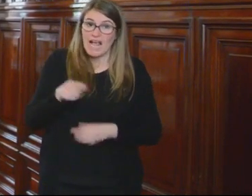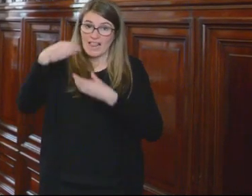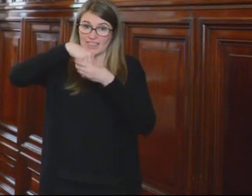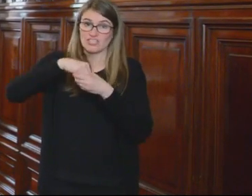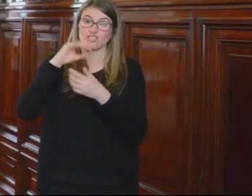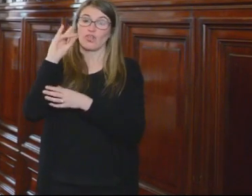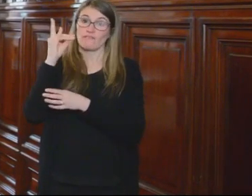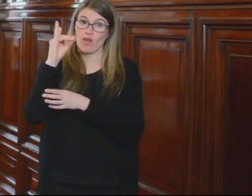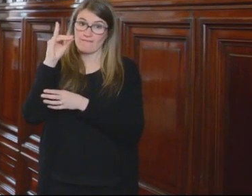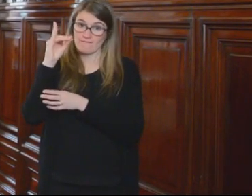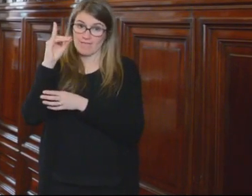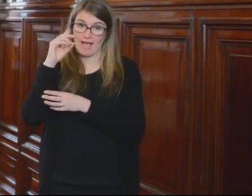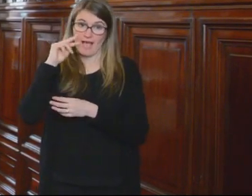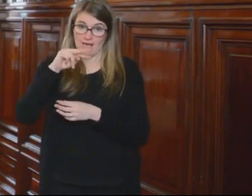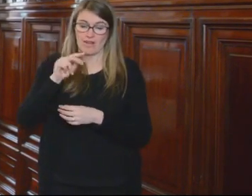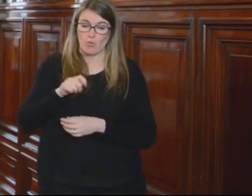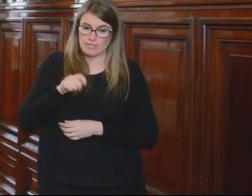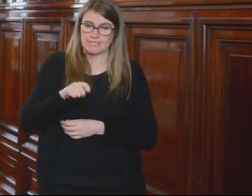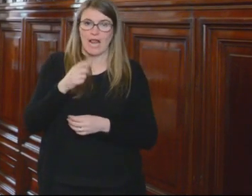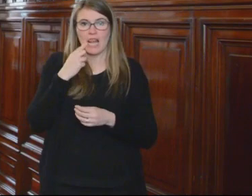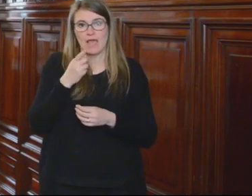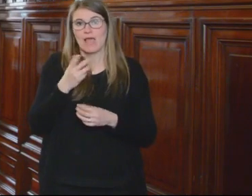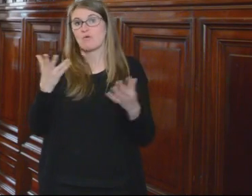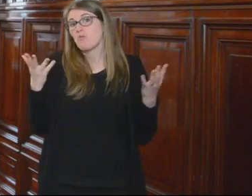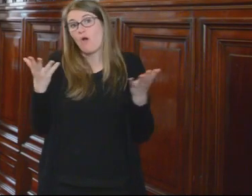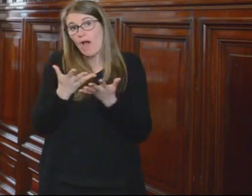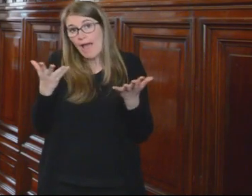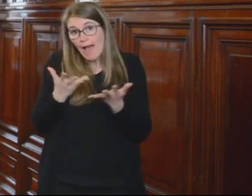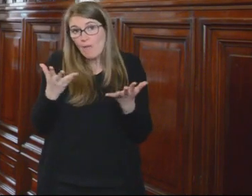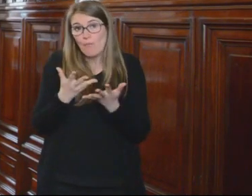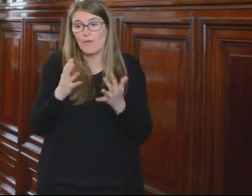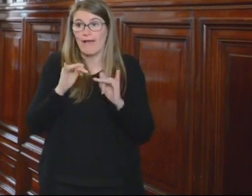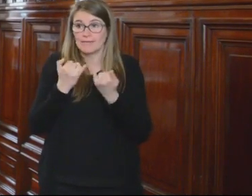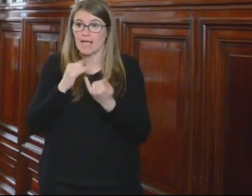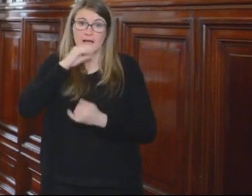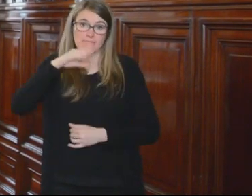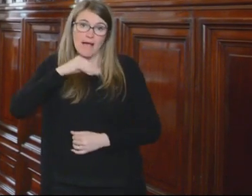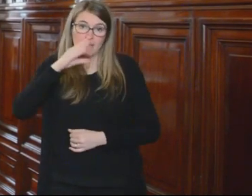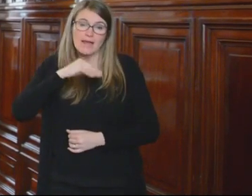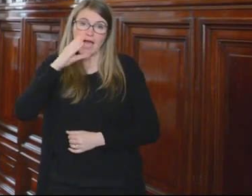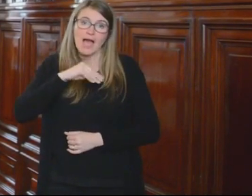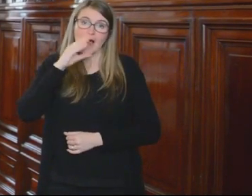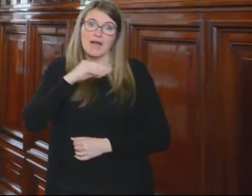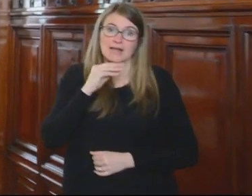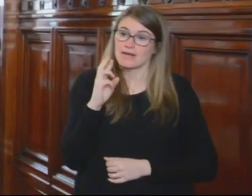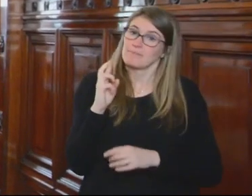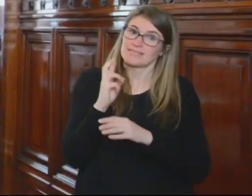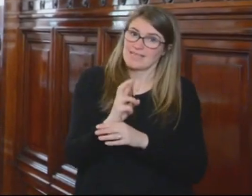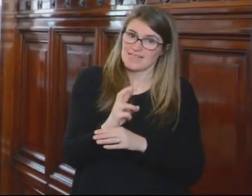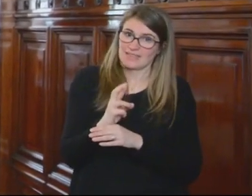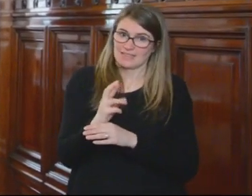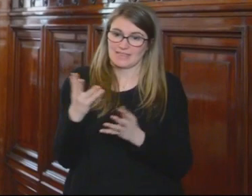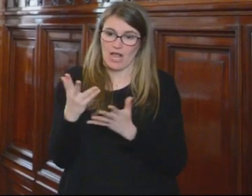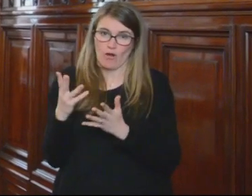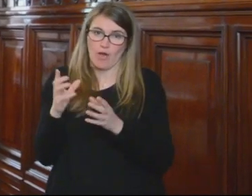Y sin mayor preámbulo, le daríamos el uso de la palabra a la representación de